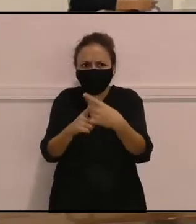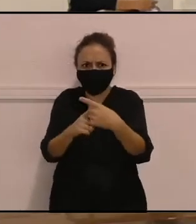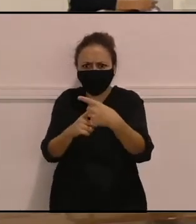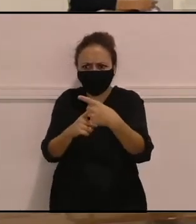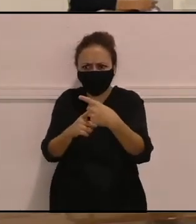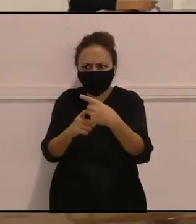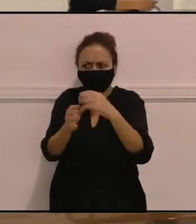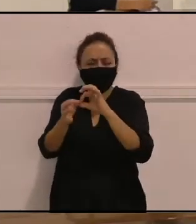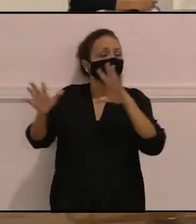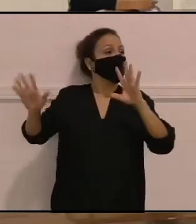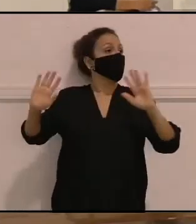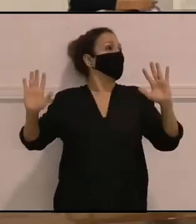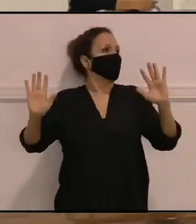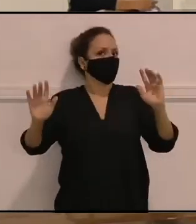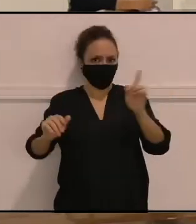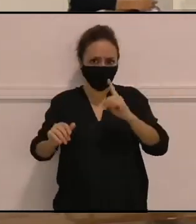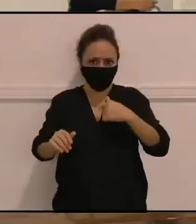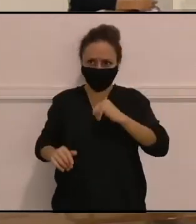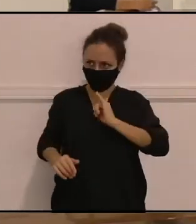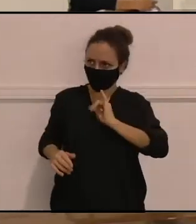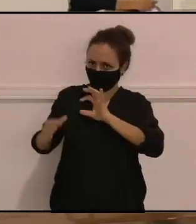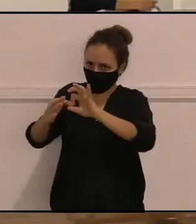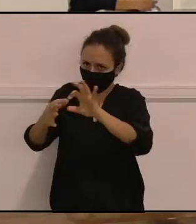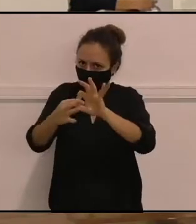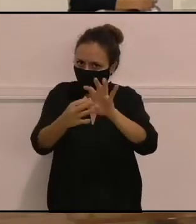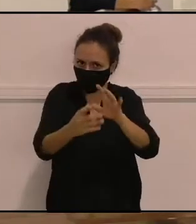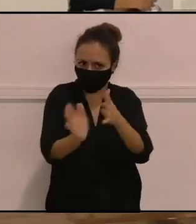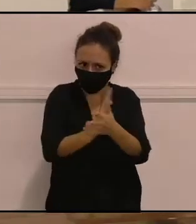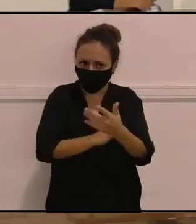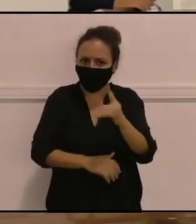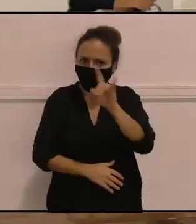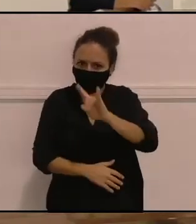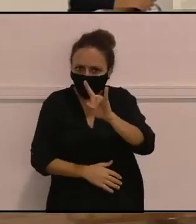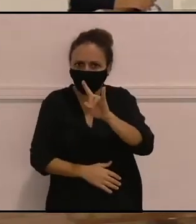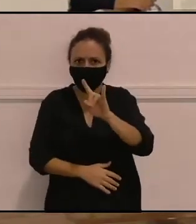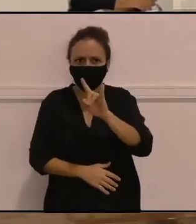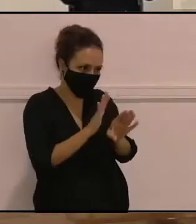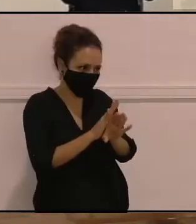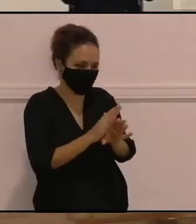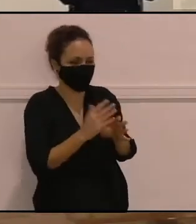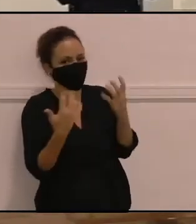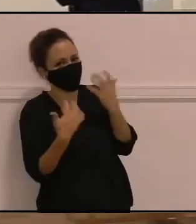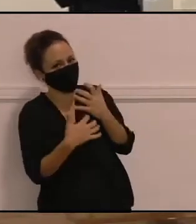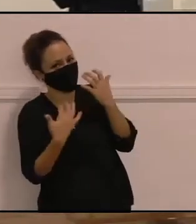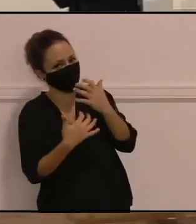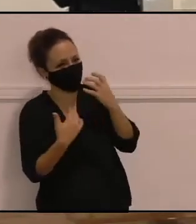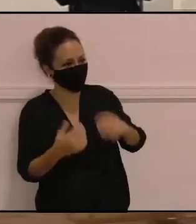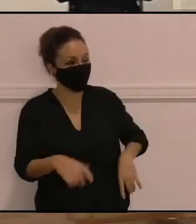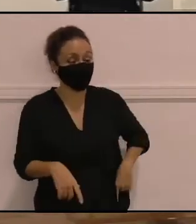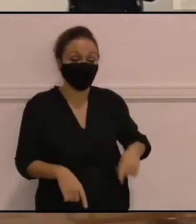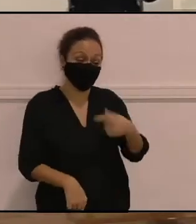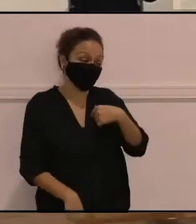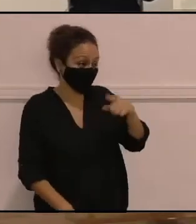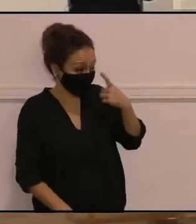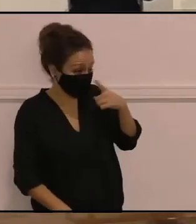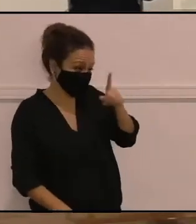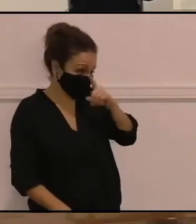reclamo Canarias desde ahí, de que el territorio también me pertenece, me afecta y lo que le pase a la gente, ¿no? Creo que estamos en streaming